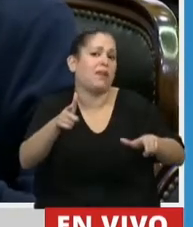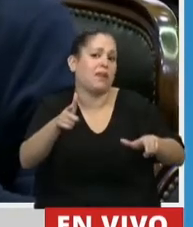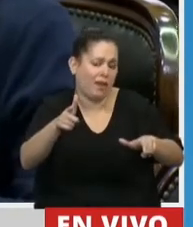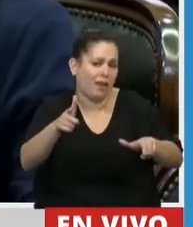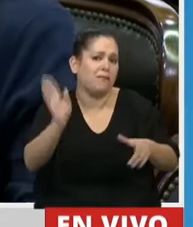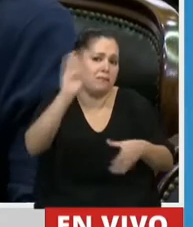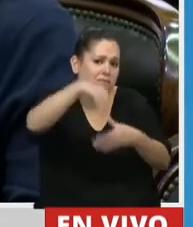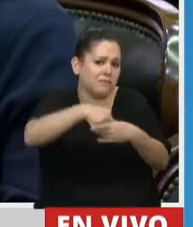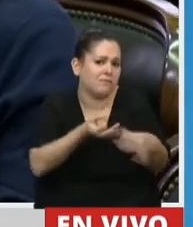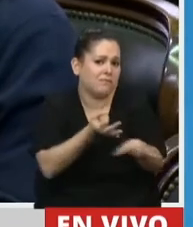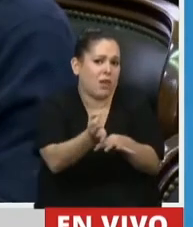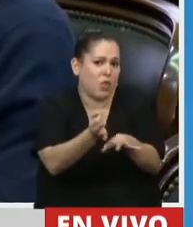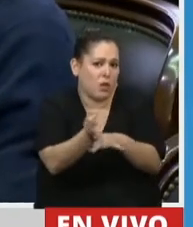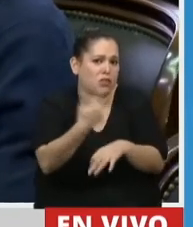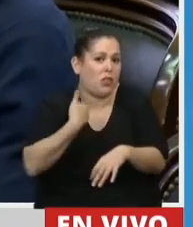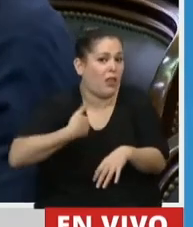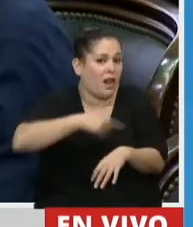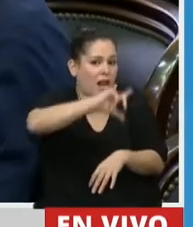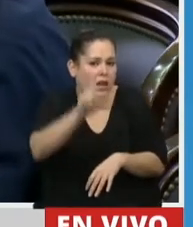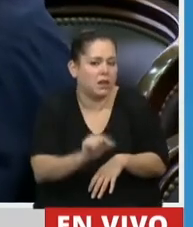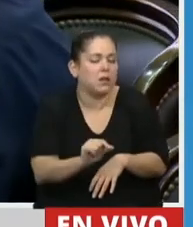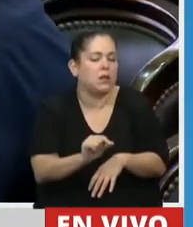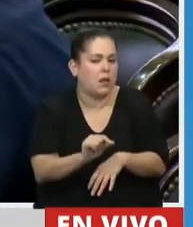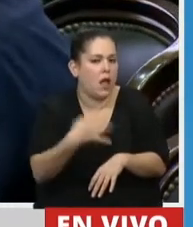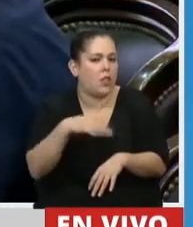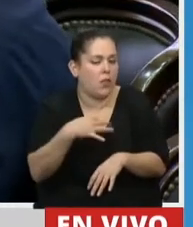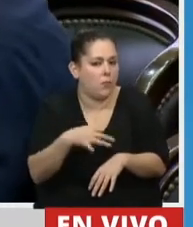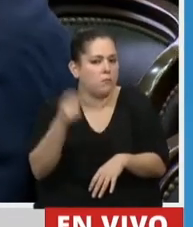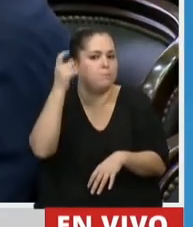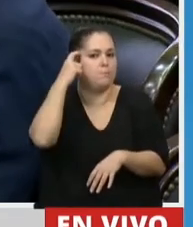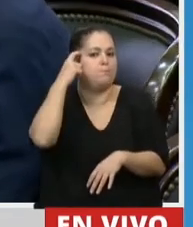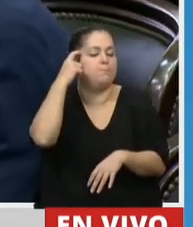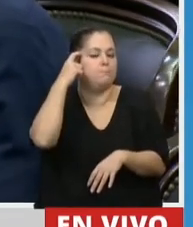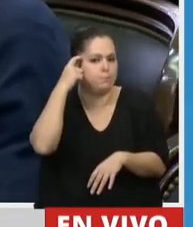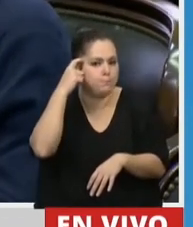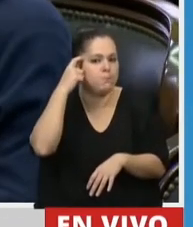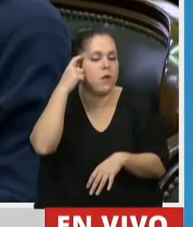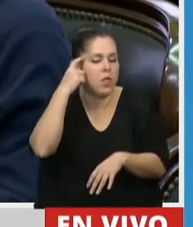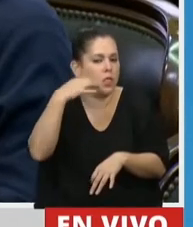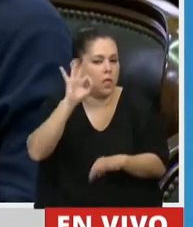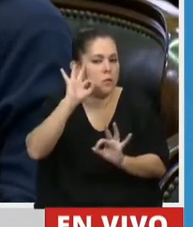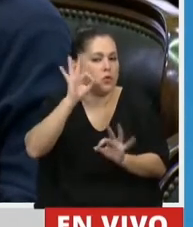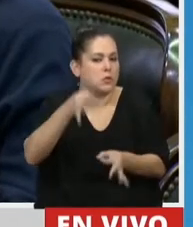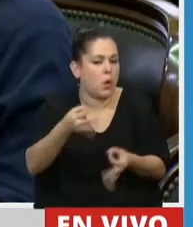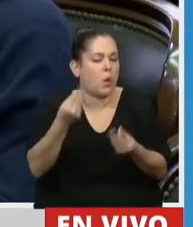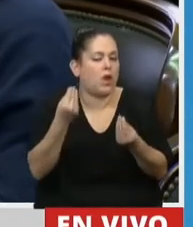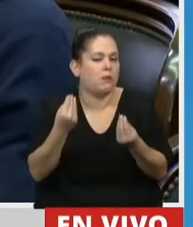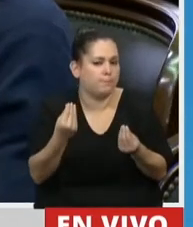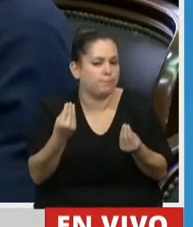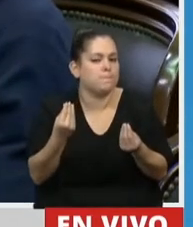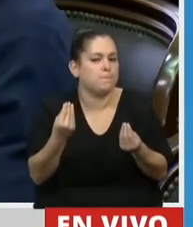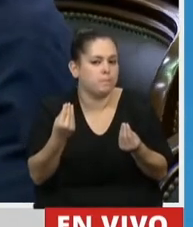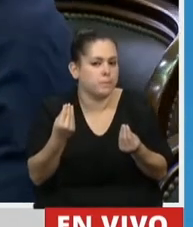a la educación de nuestro país, tenemos que tenerlo presente, tenemos que tenerlo en cuenta, Presidenta,